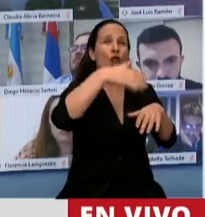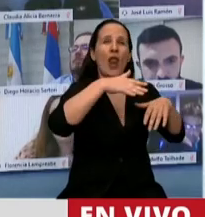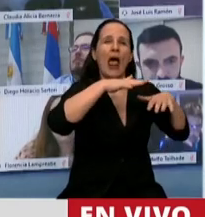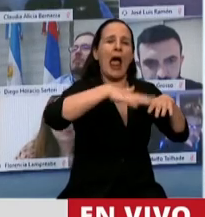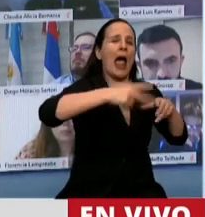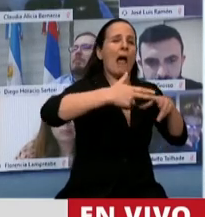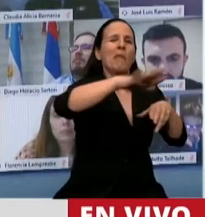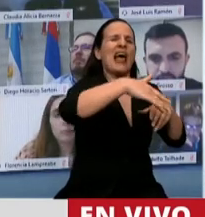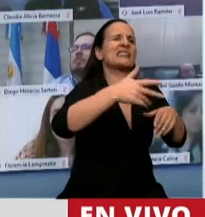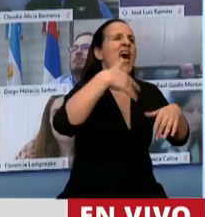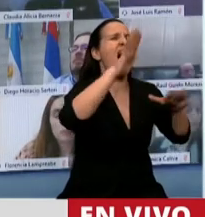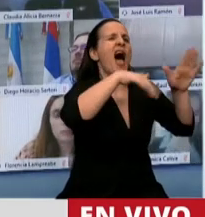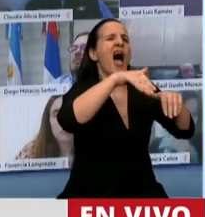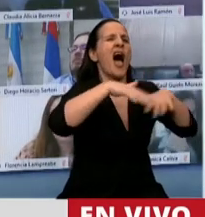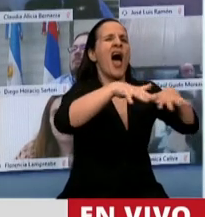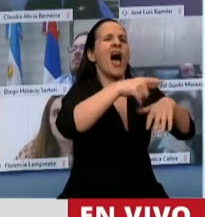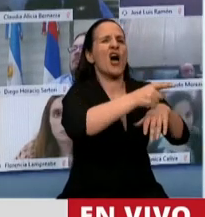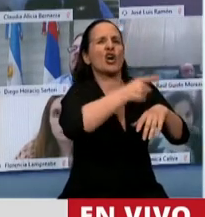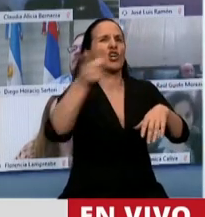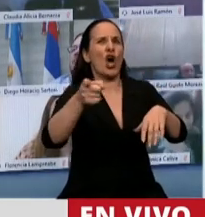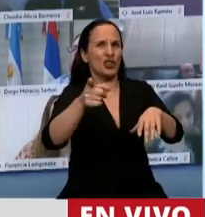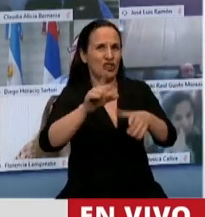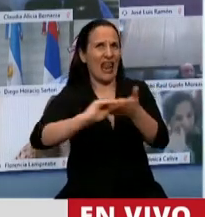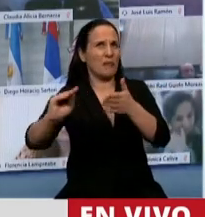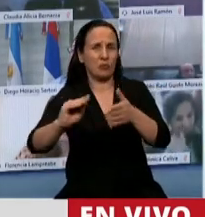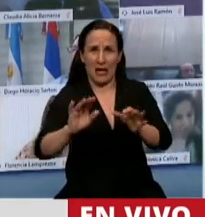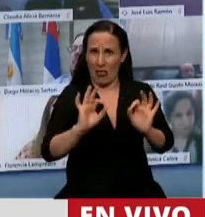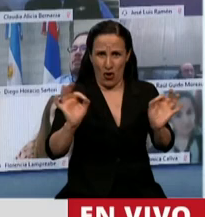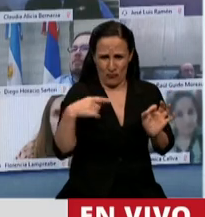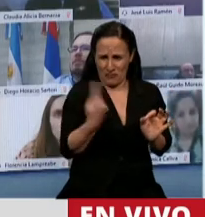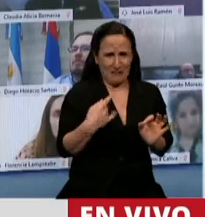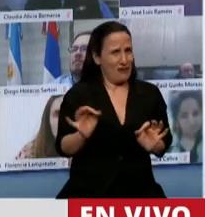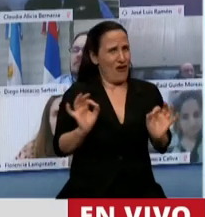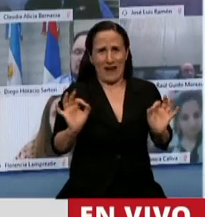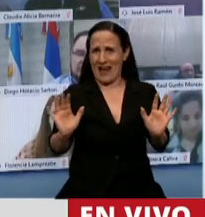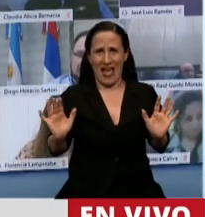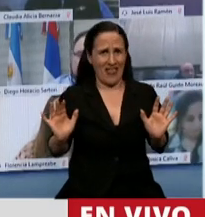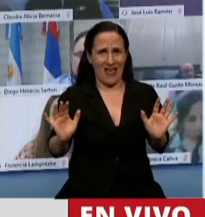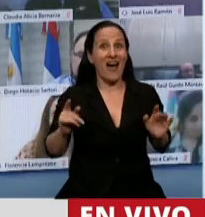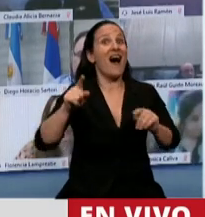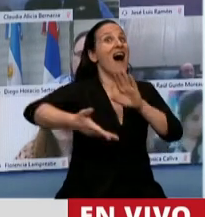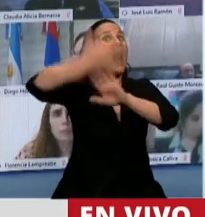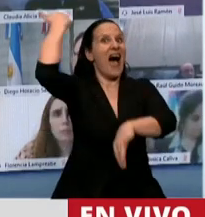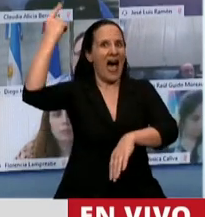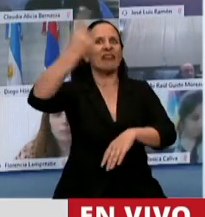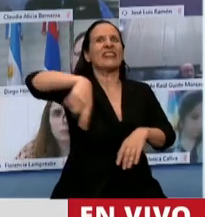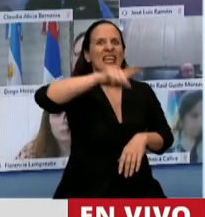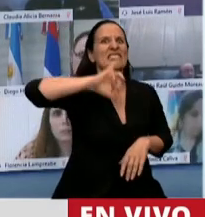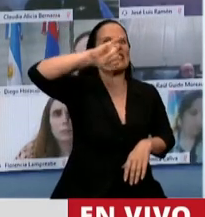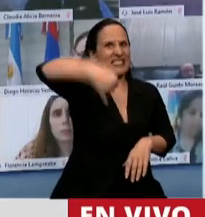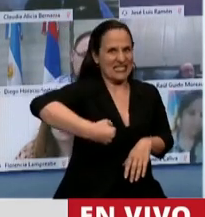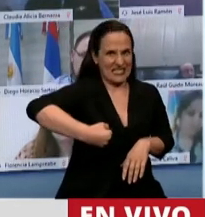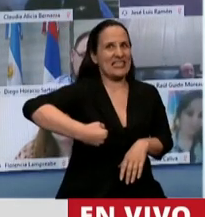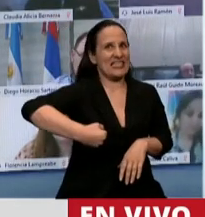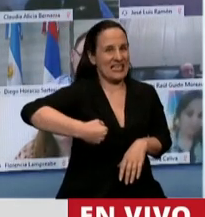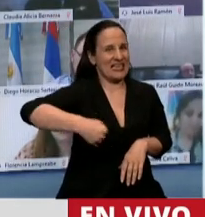incentivar a las marchas en contra de ningún otro diputado. Sí existían diputados de la